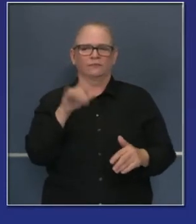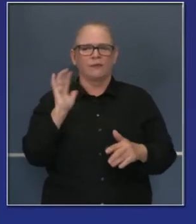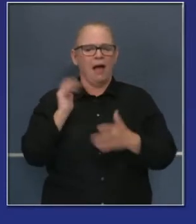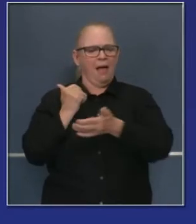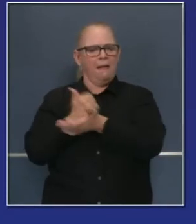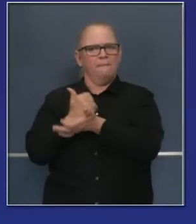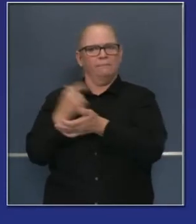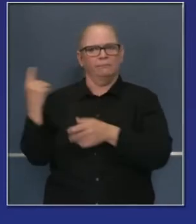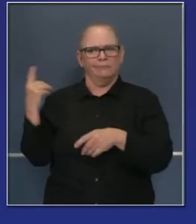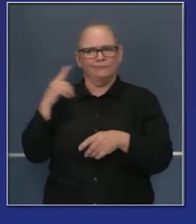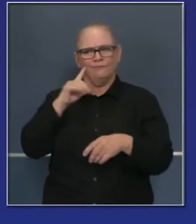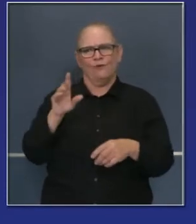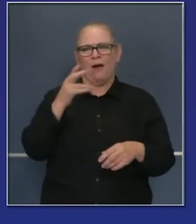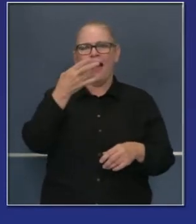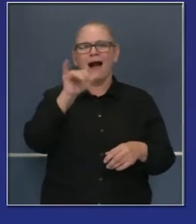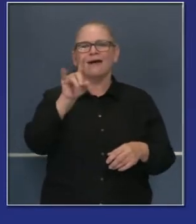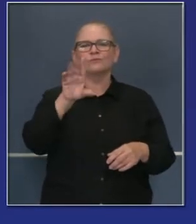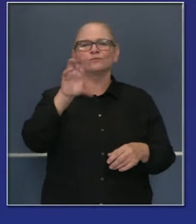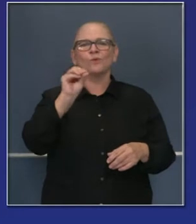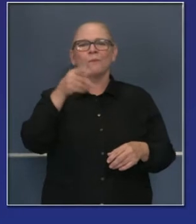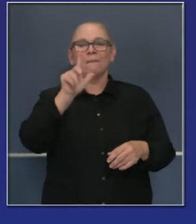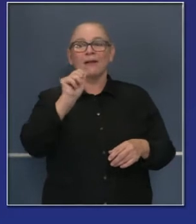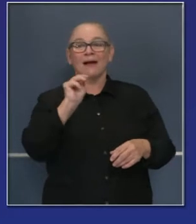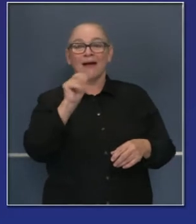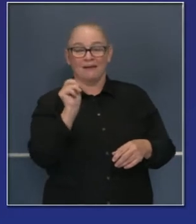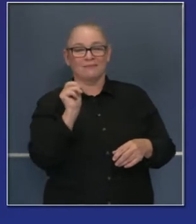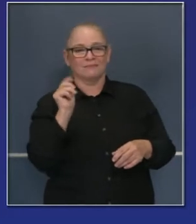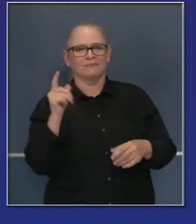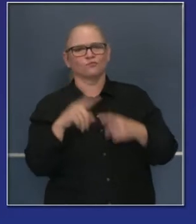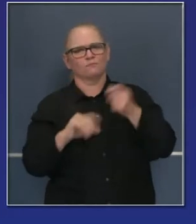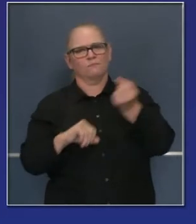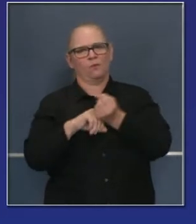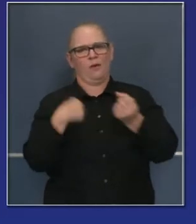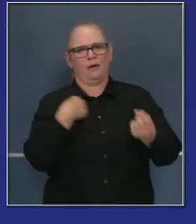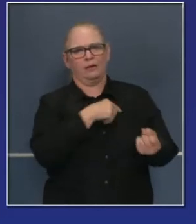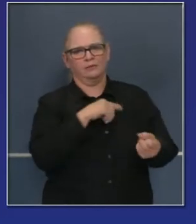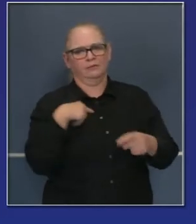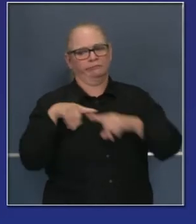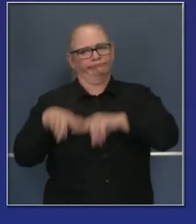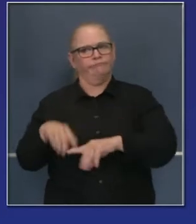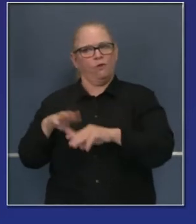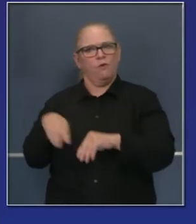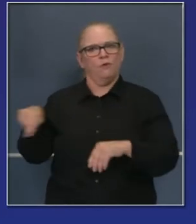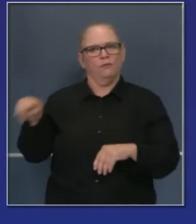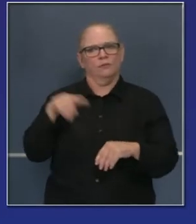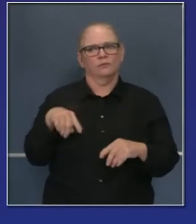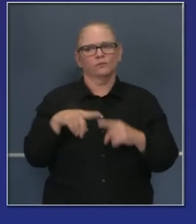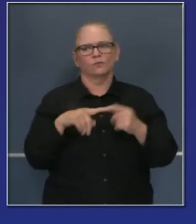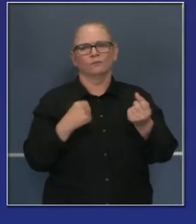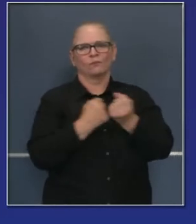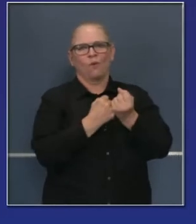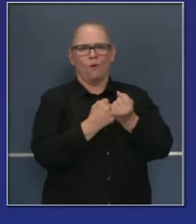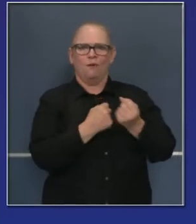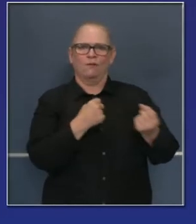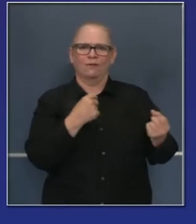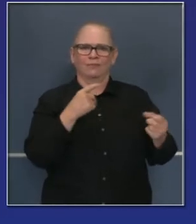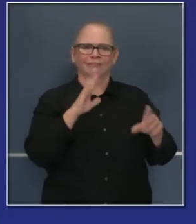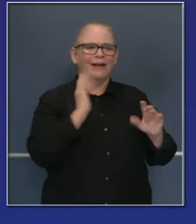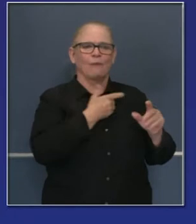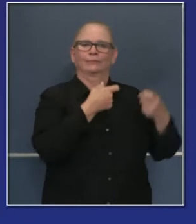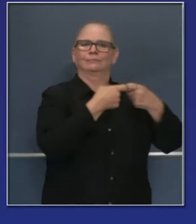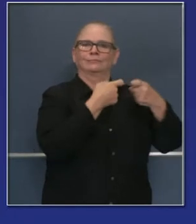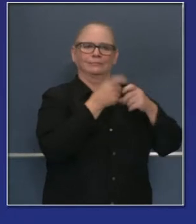electricidad hidroeléctrica o fuente de energía hidroeléctrica. Estamos creando más o trayendo